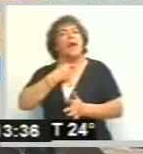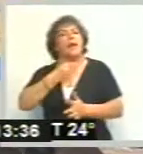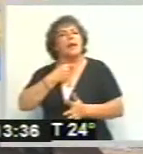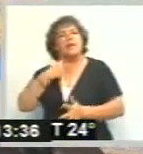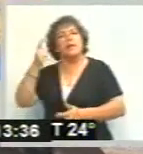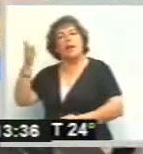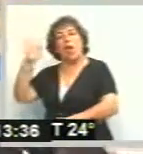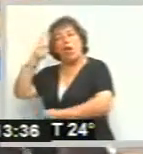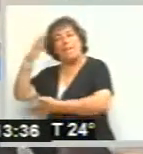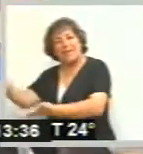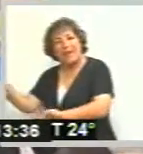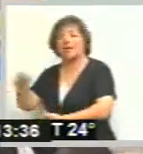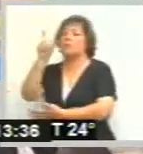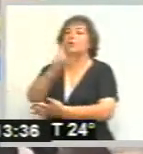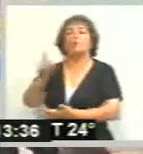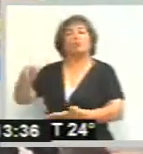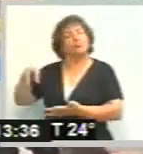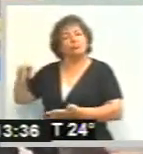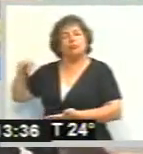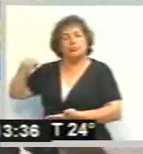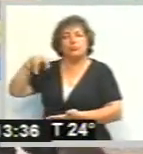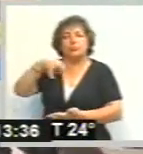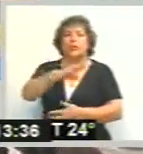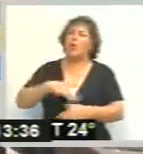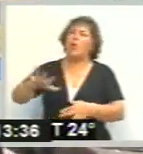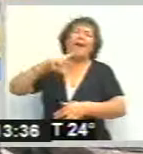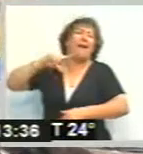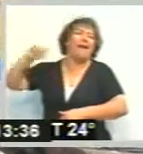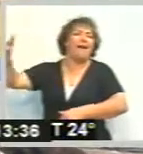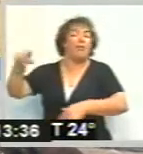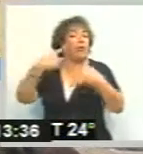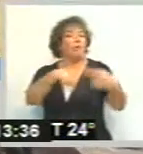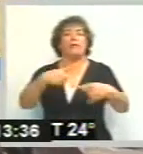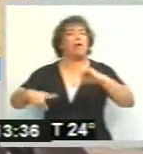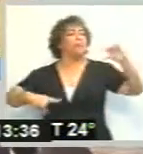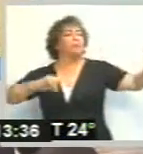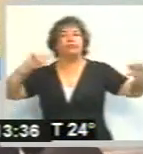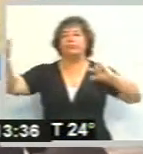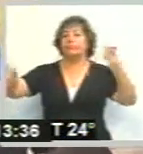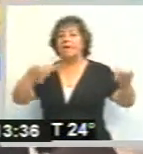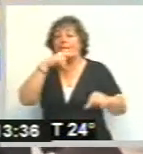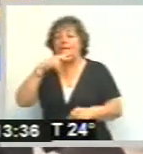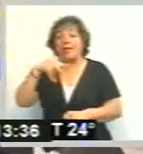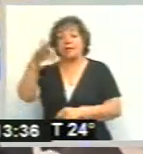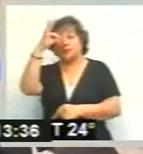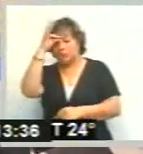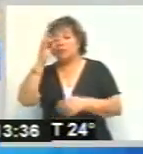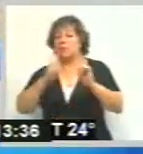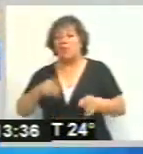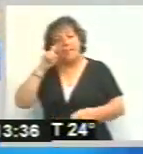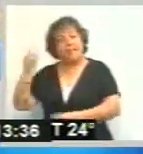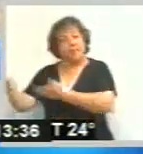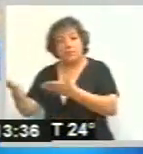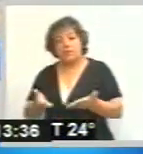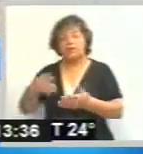tienen viniendo todos los años, caminando de muchísimas partes. El día viernes 12 de septiembre vamos a estar recibiendo a